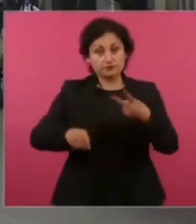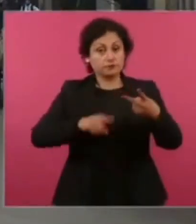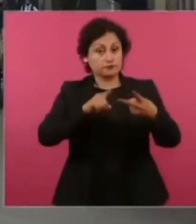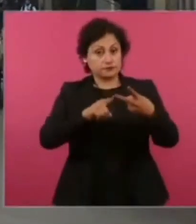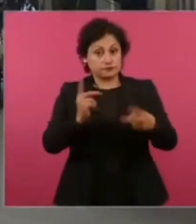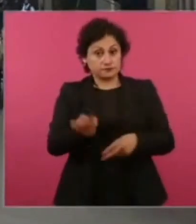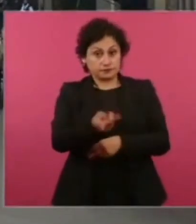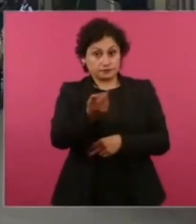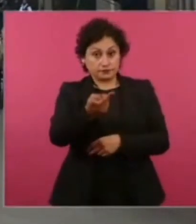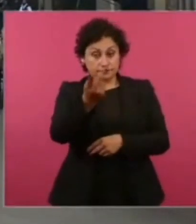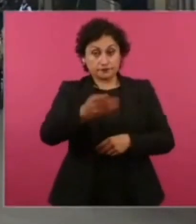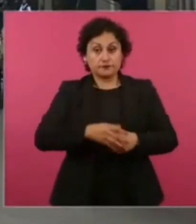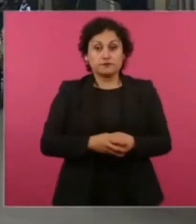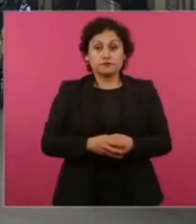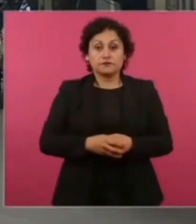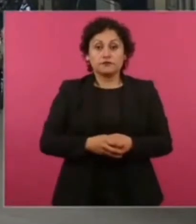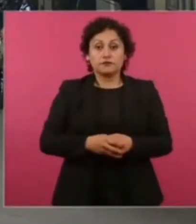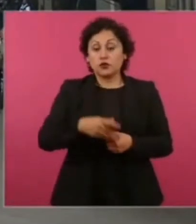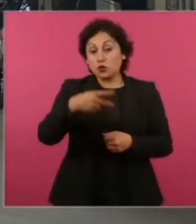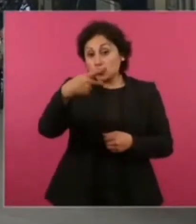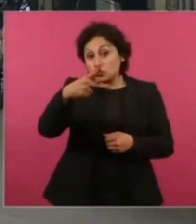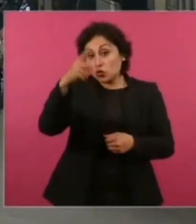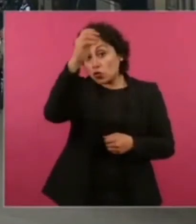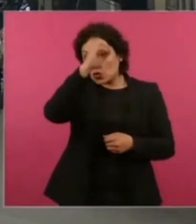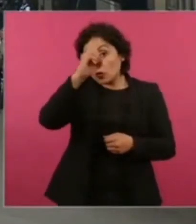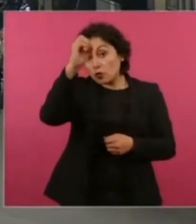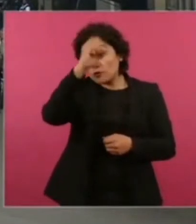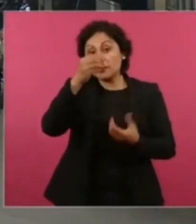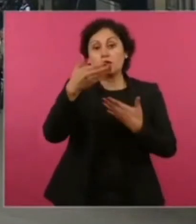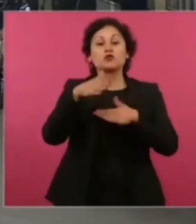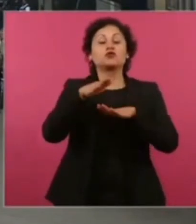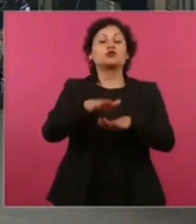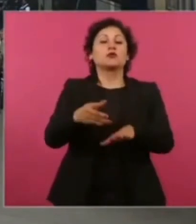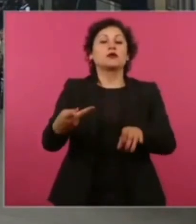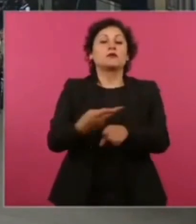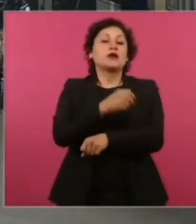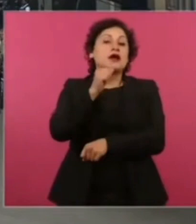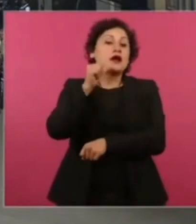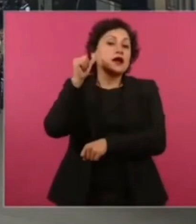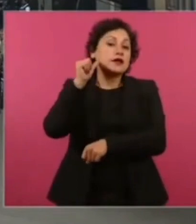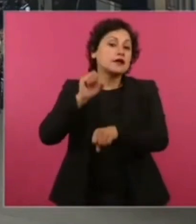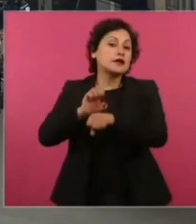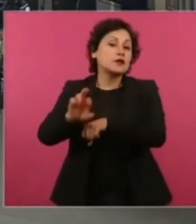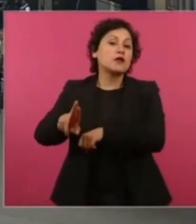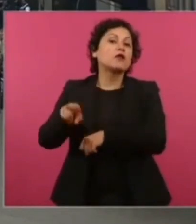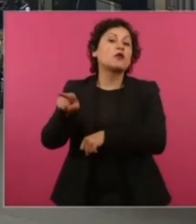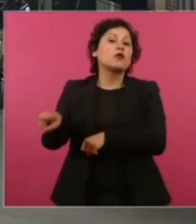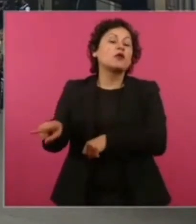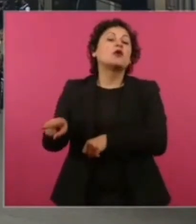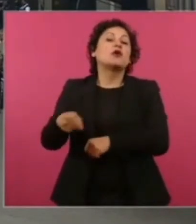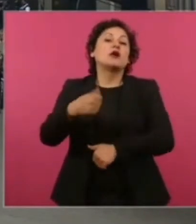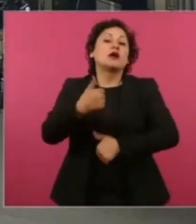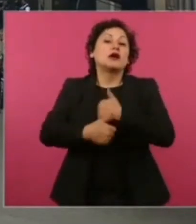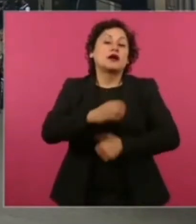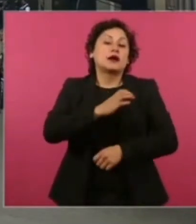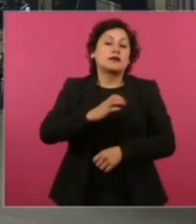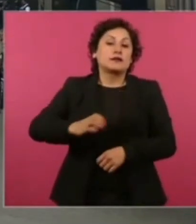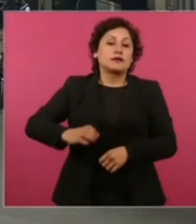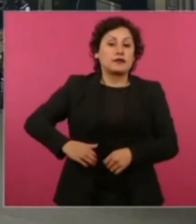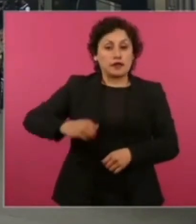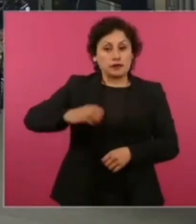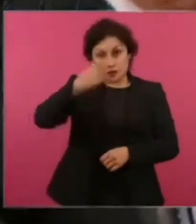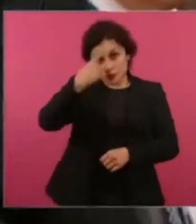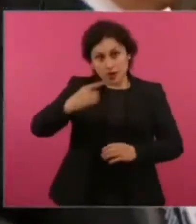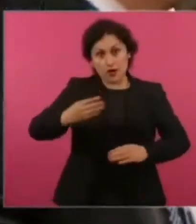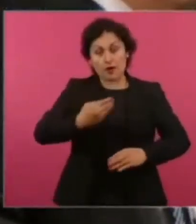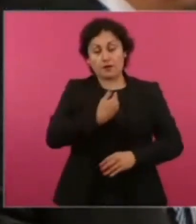Pues si podría emitir algún comentario sobre lo que pasó ayer en Ecuador, el asesinato de este candidato presidencial y